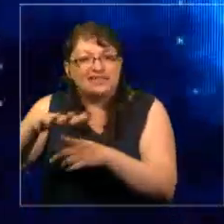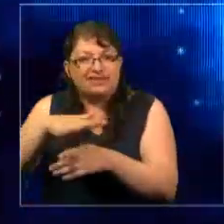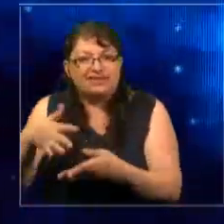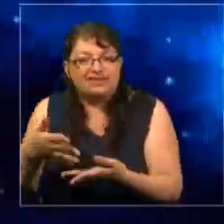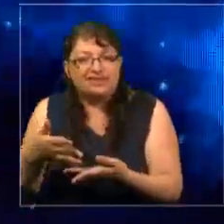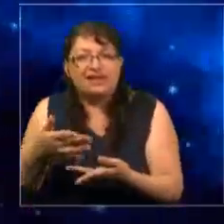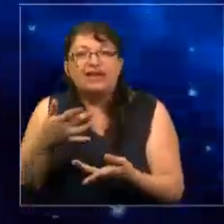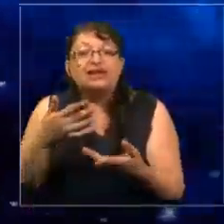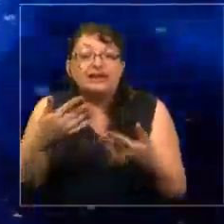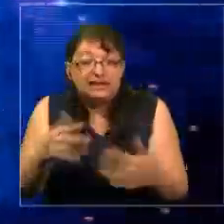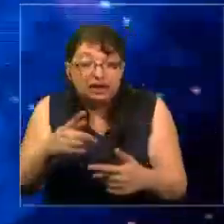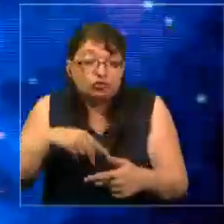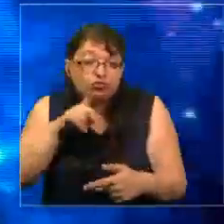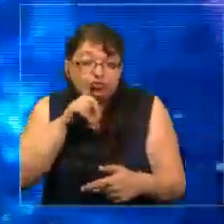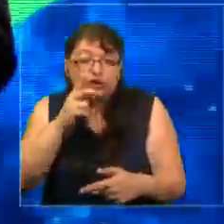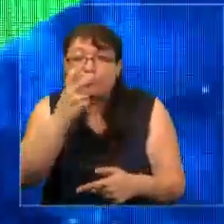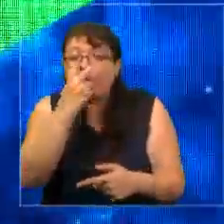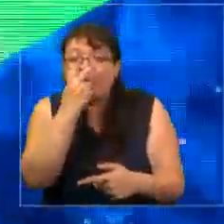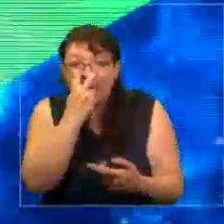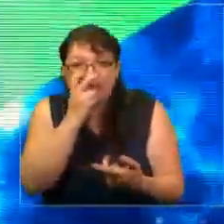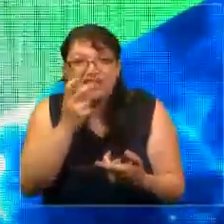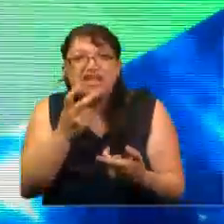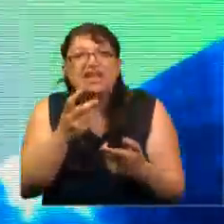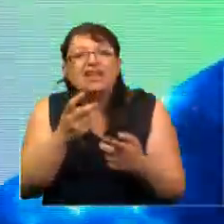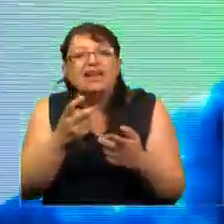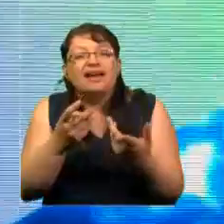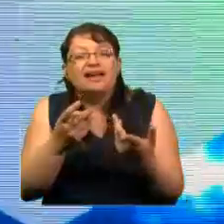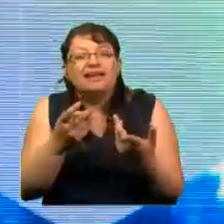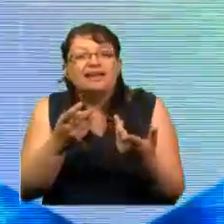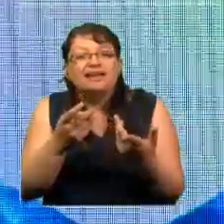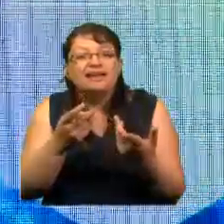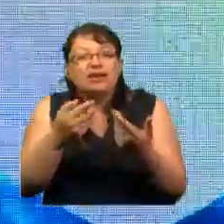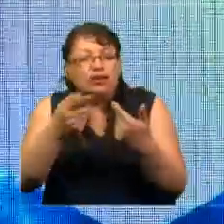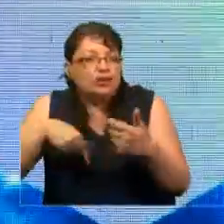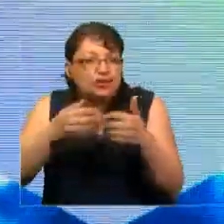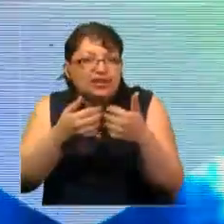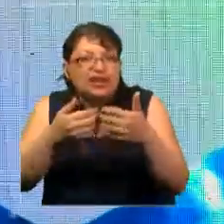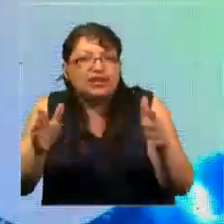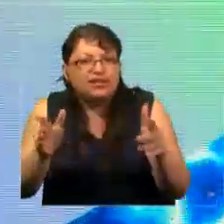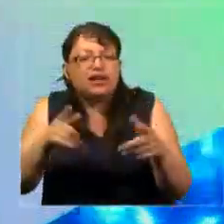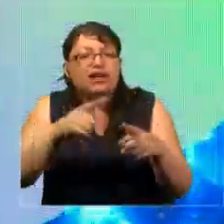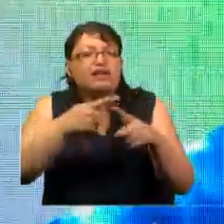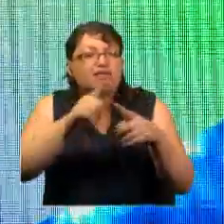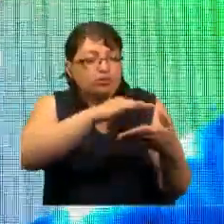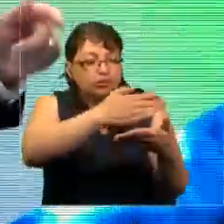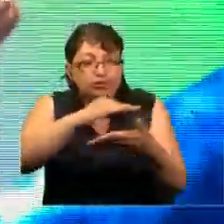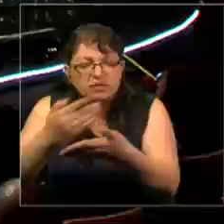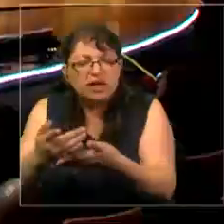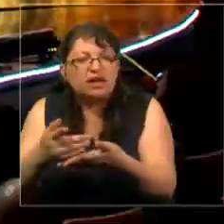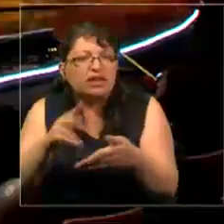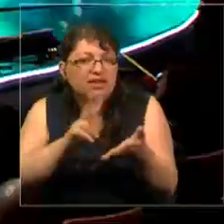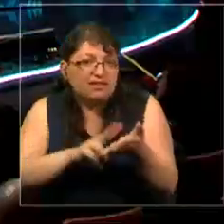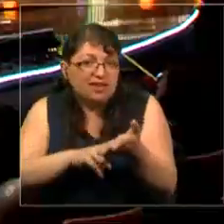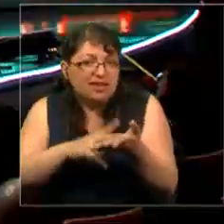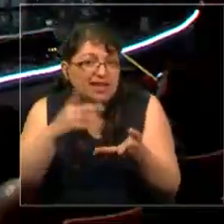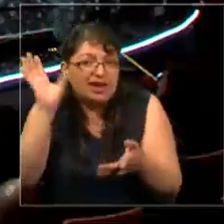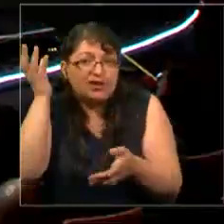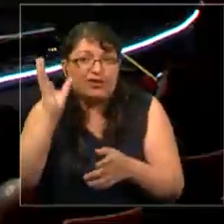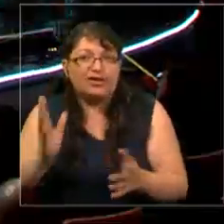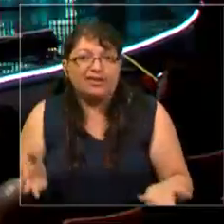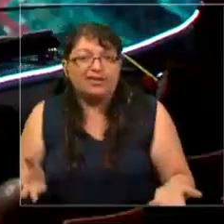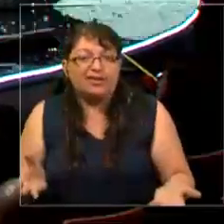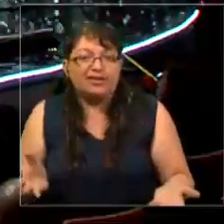nuestra curiosidad en un tercero y nuestra libertad en máquinas y aplicaciones que realmente no entendemos y tal vez